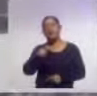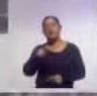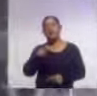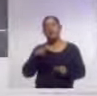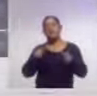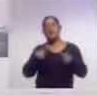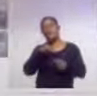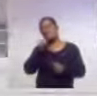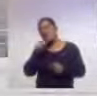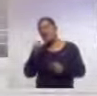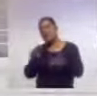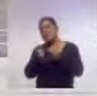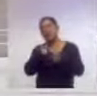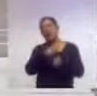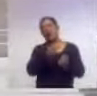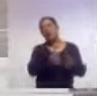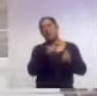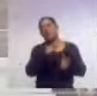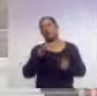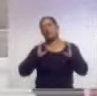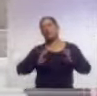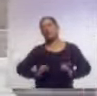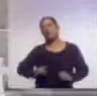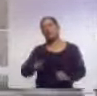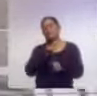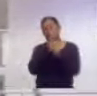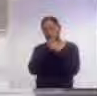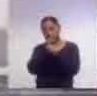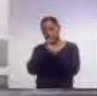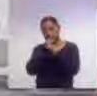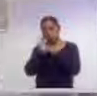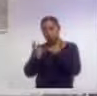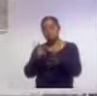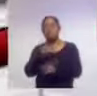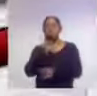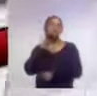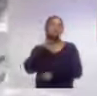cuerpo e inician investigaciones. La Procuraduría.